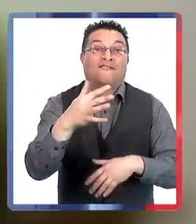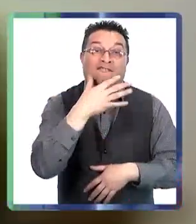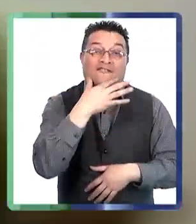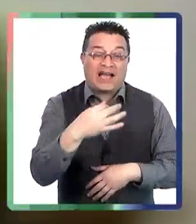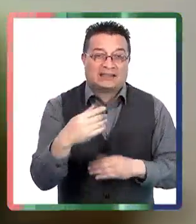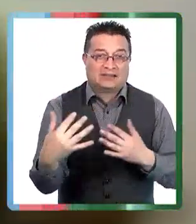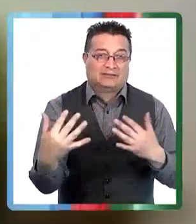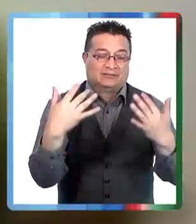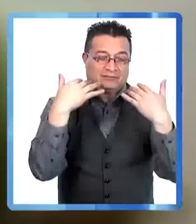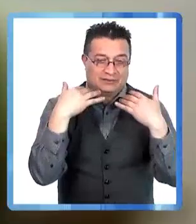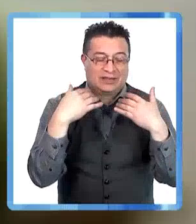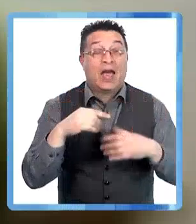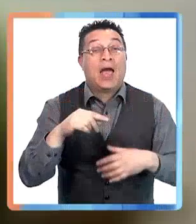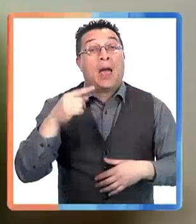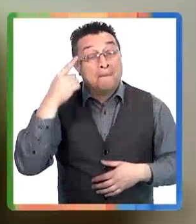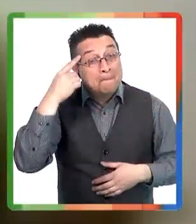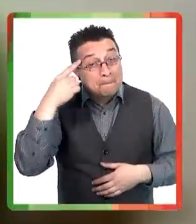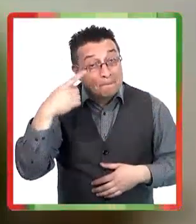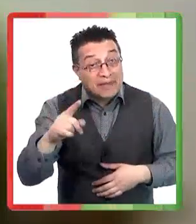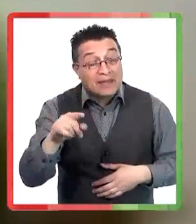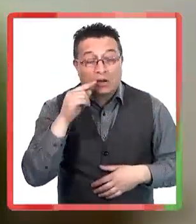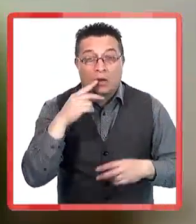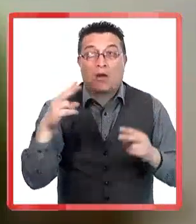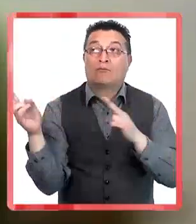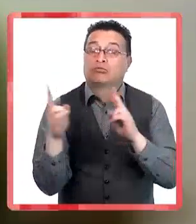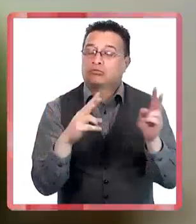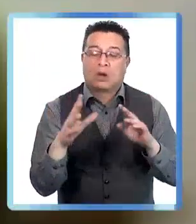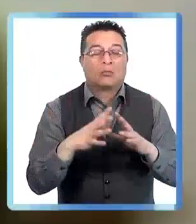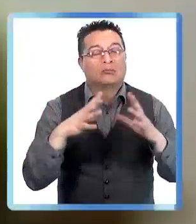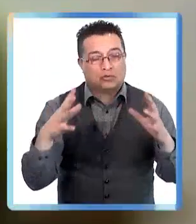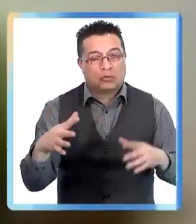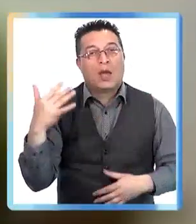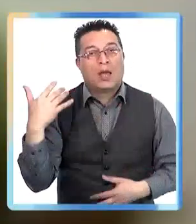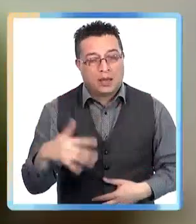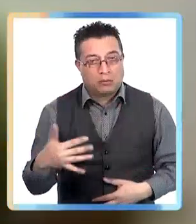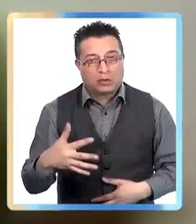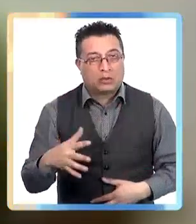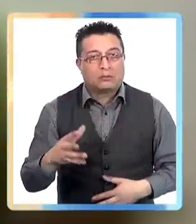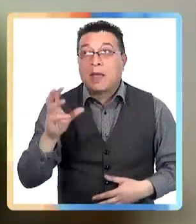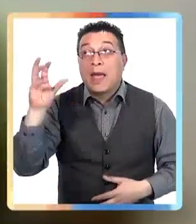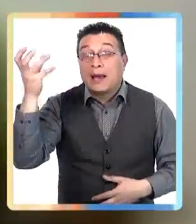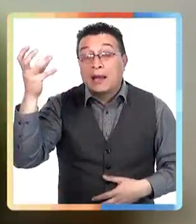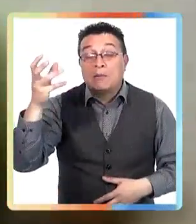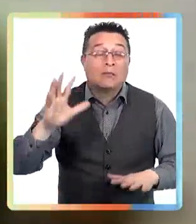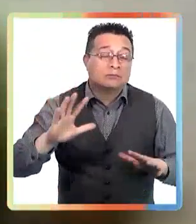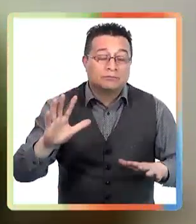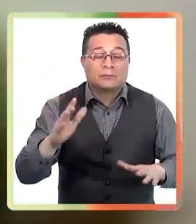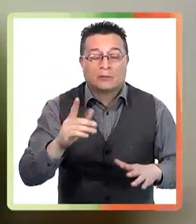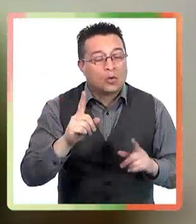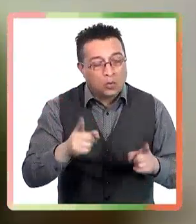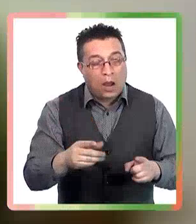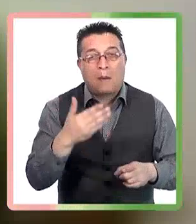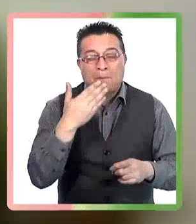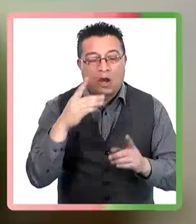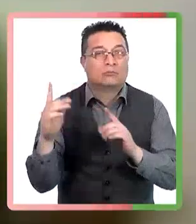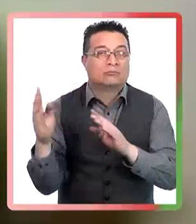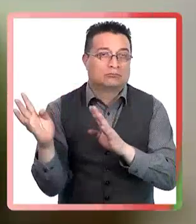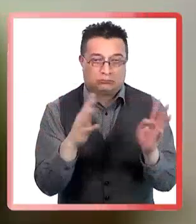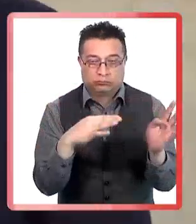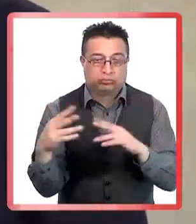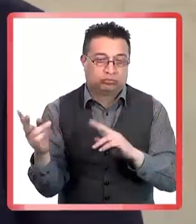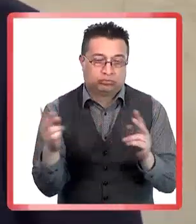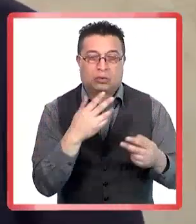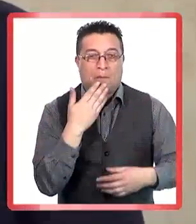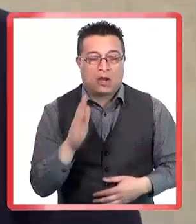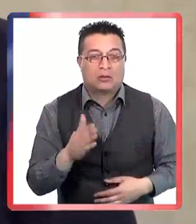más facilidad que otro. Pero la ventilación es fundamental. A pesar de las condiciones climáticas, la recomendación de todas maneras es ventilada.